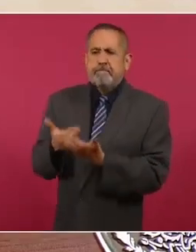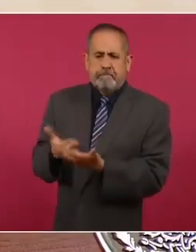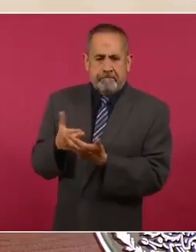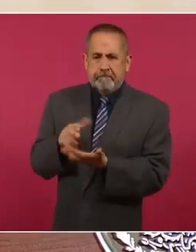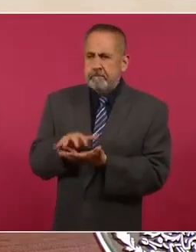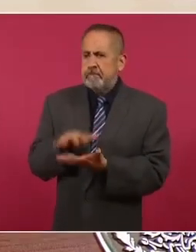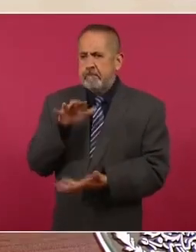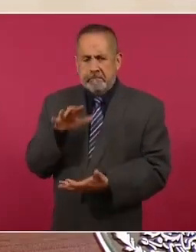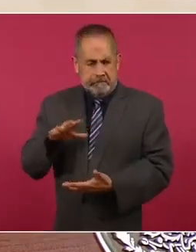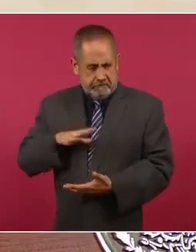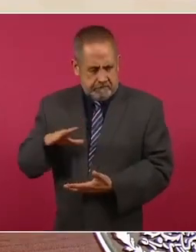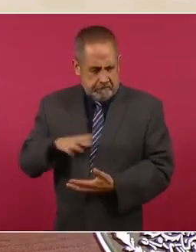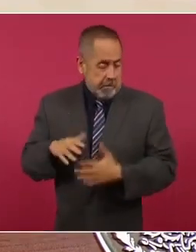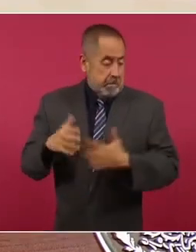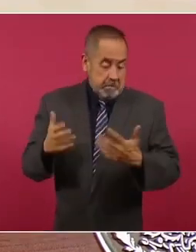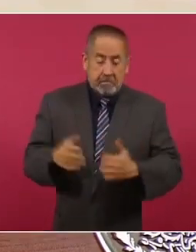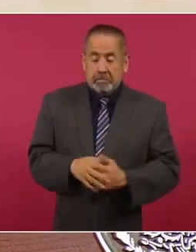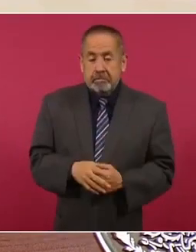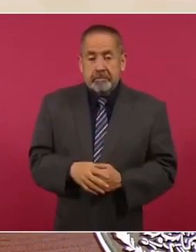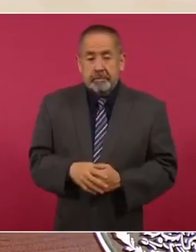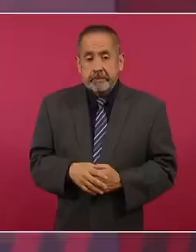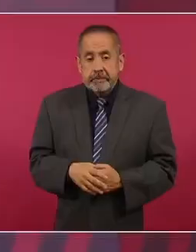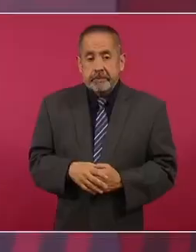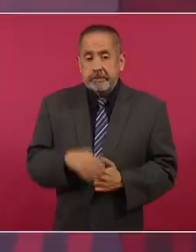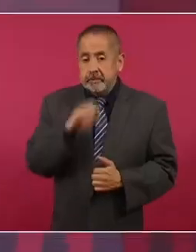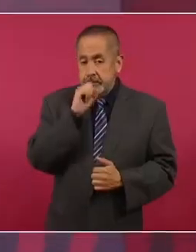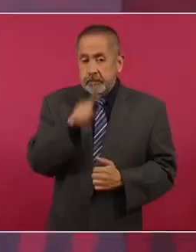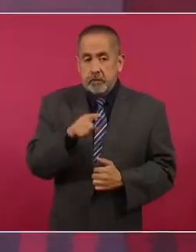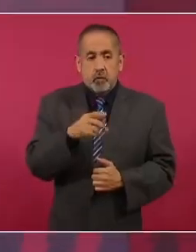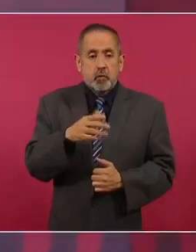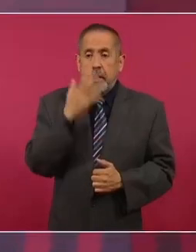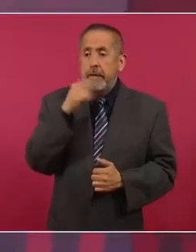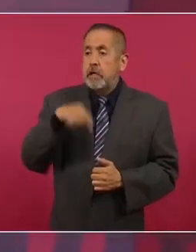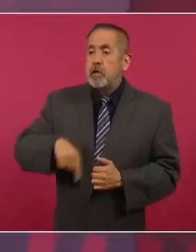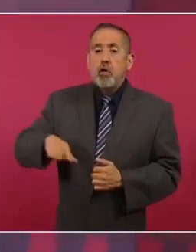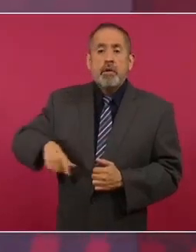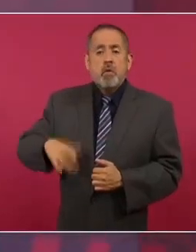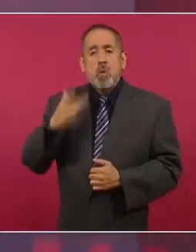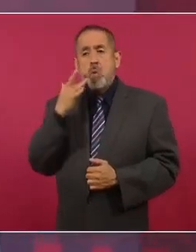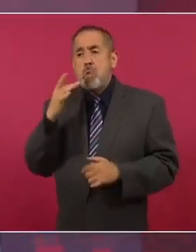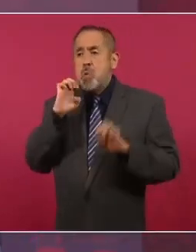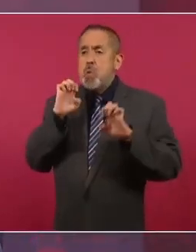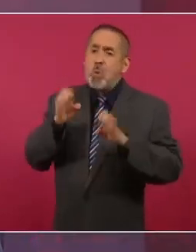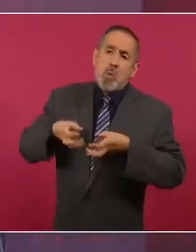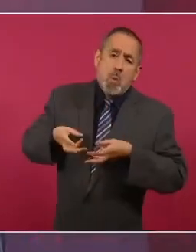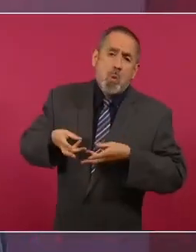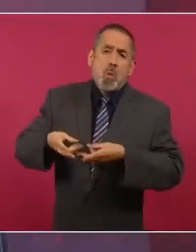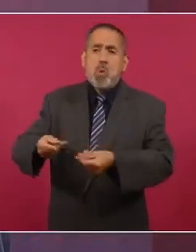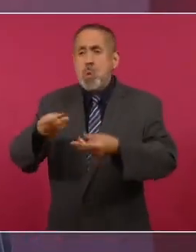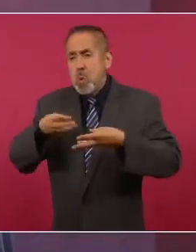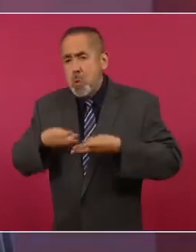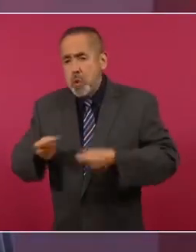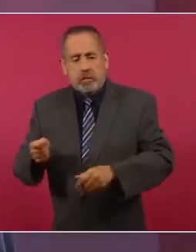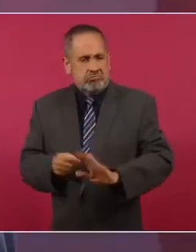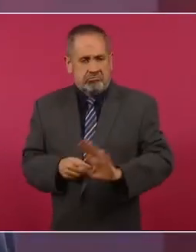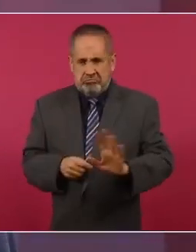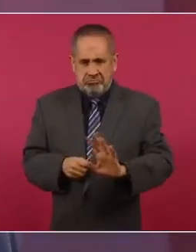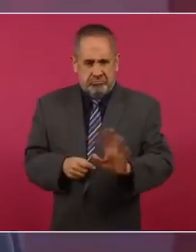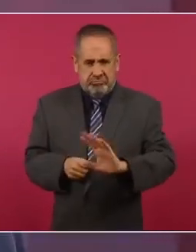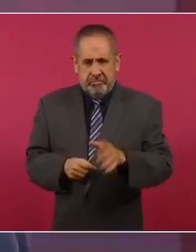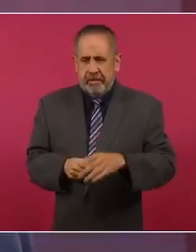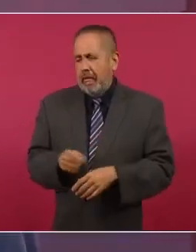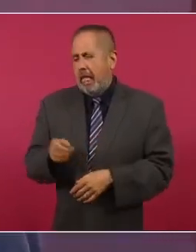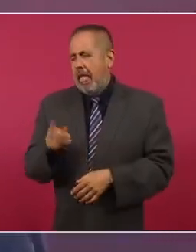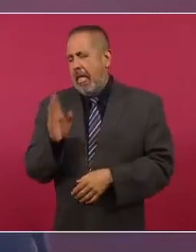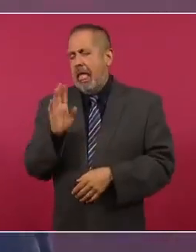y el que no haya lujos en el gobierno, derroche, gastos